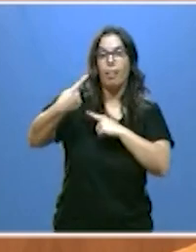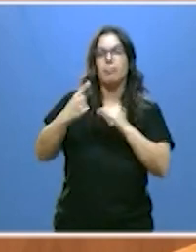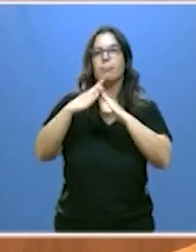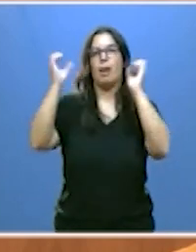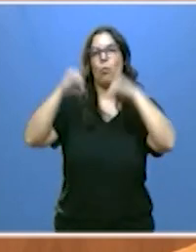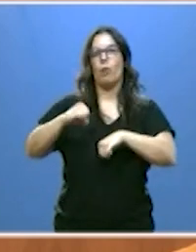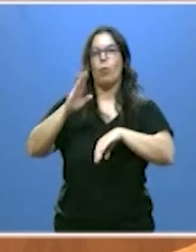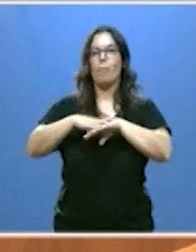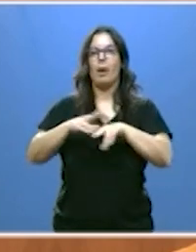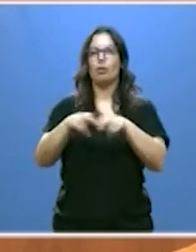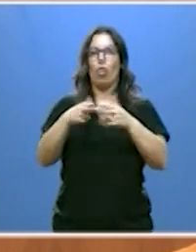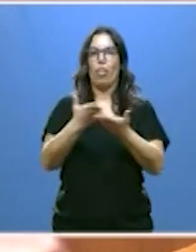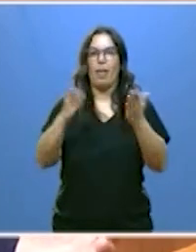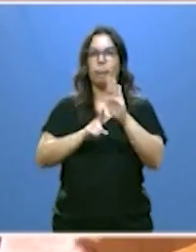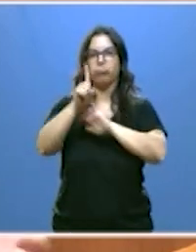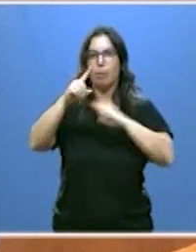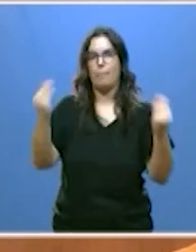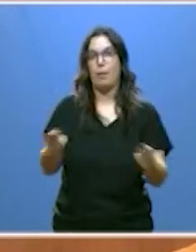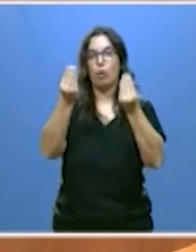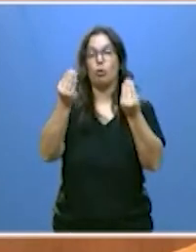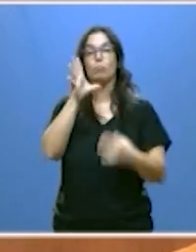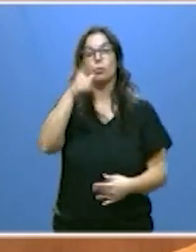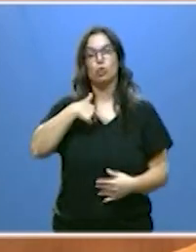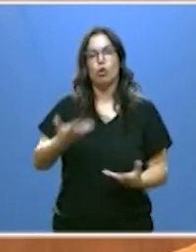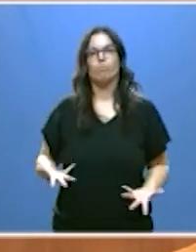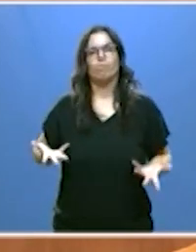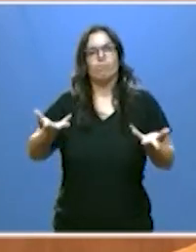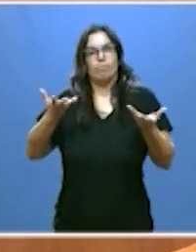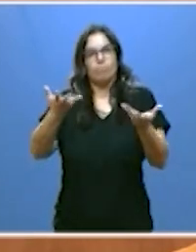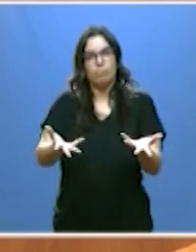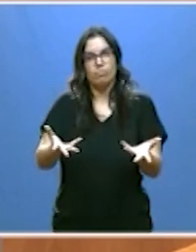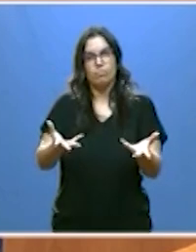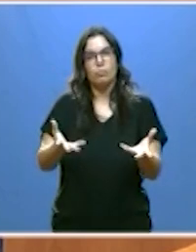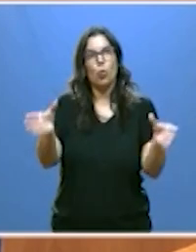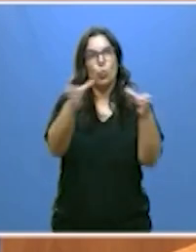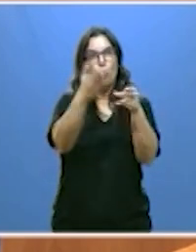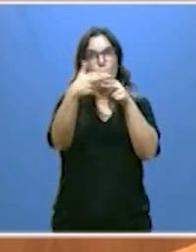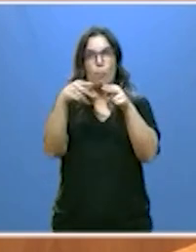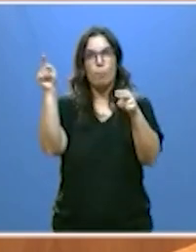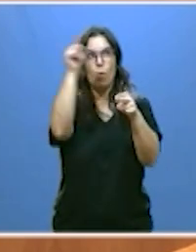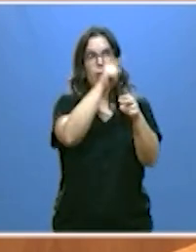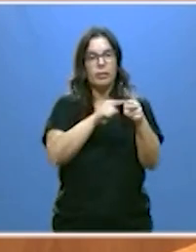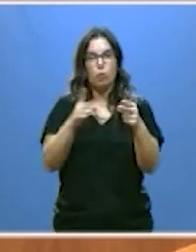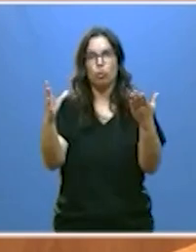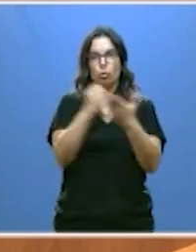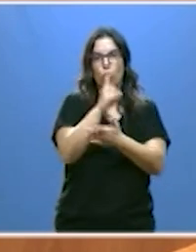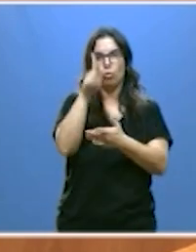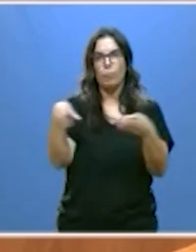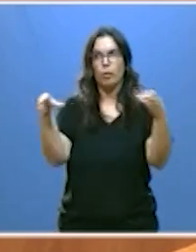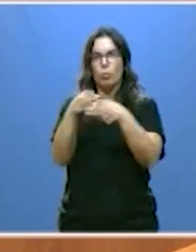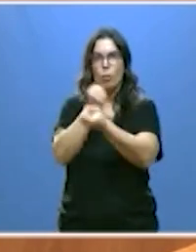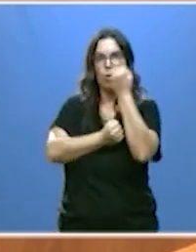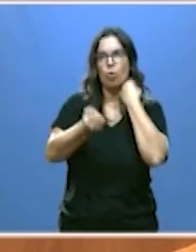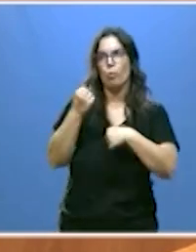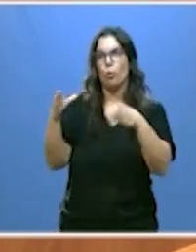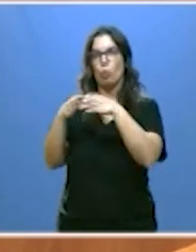mejoren nuestra sociedad. Por eso, ofrezco mi mano tendida a todas las fuerzas políticas, económicas y sociales de Castilla